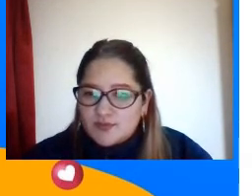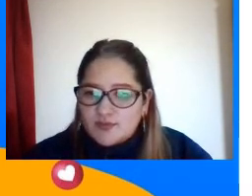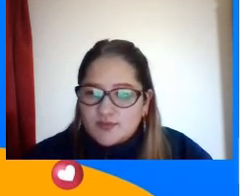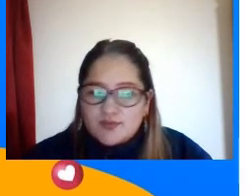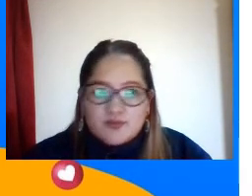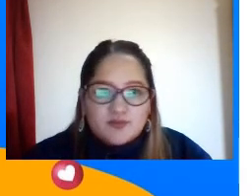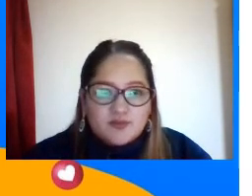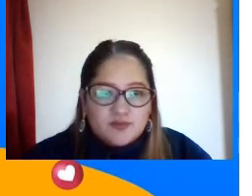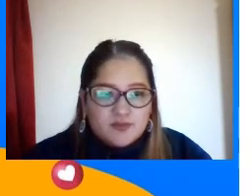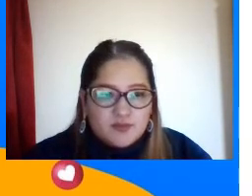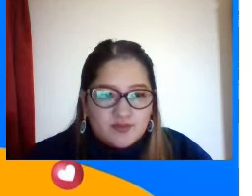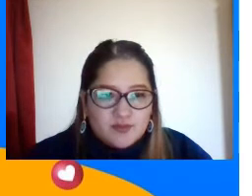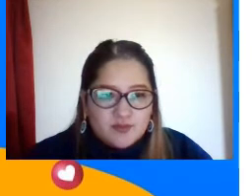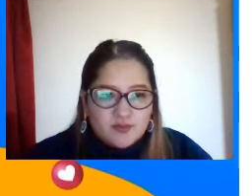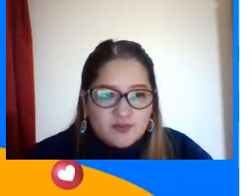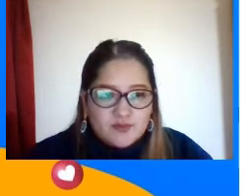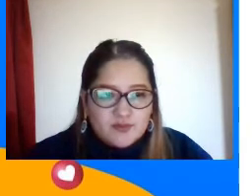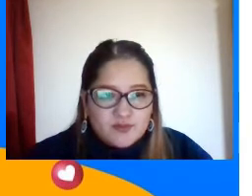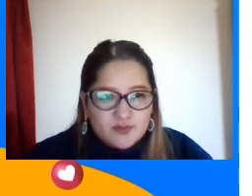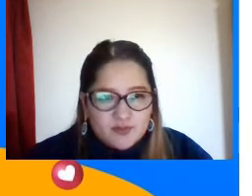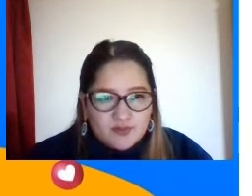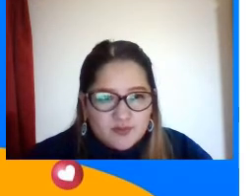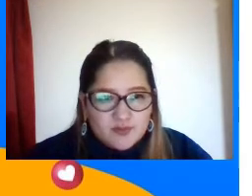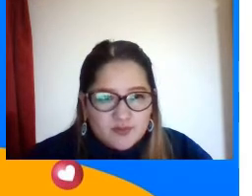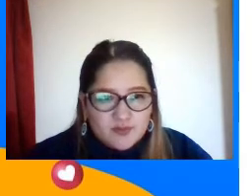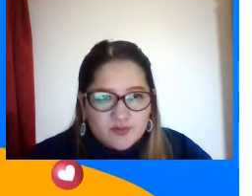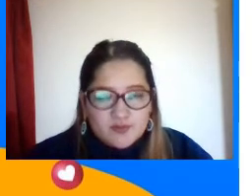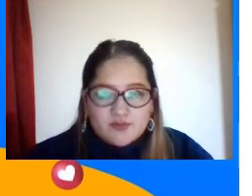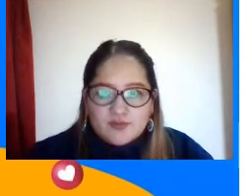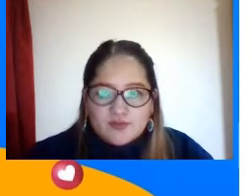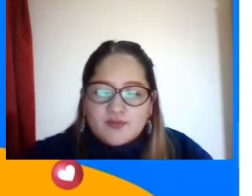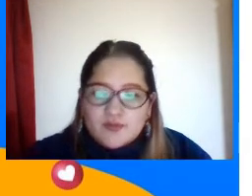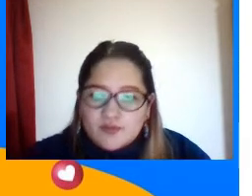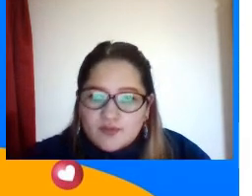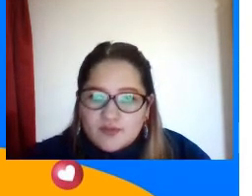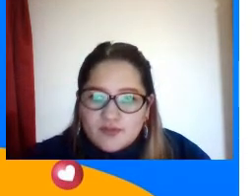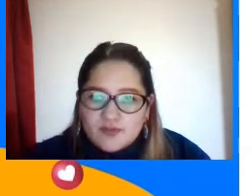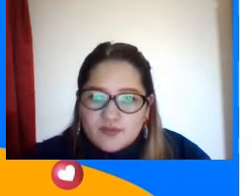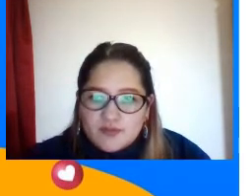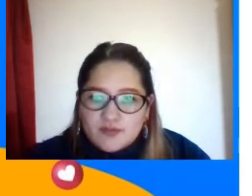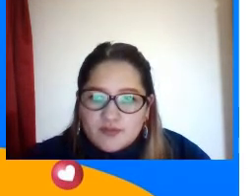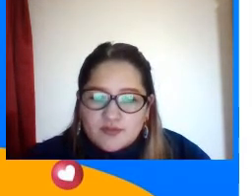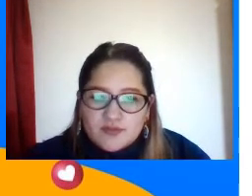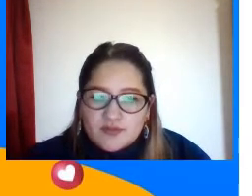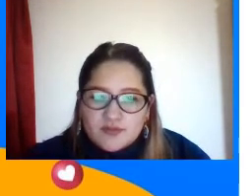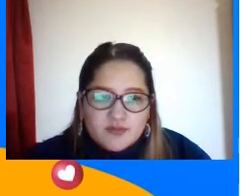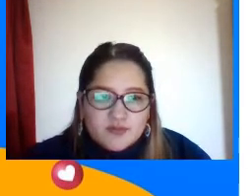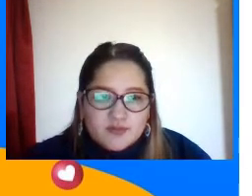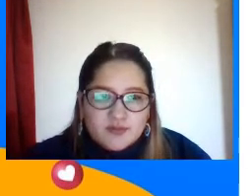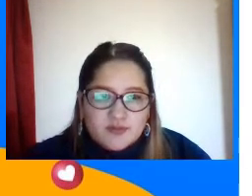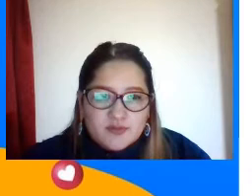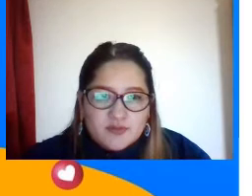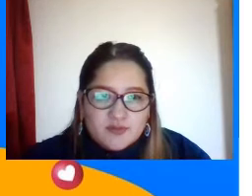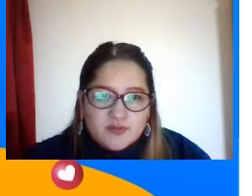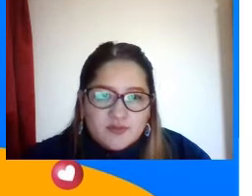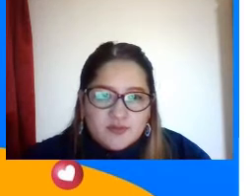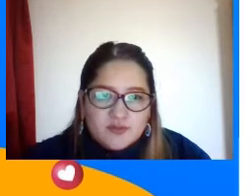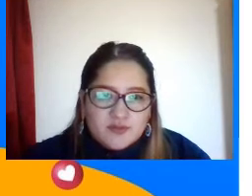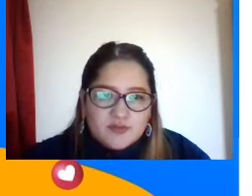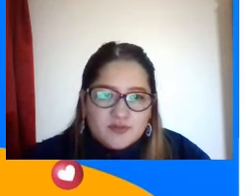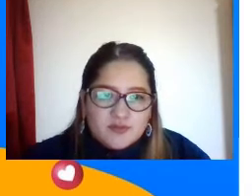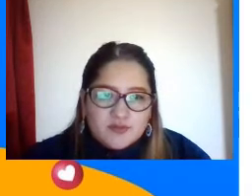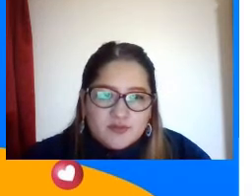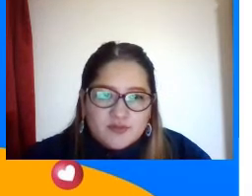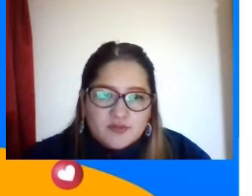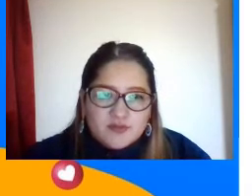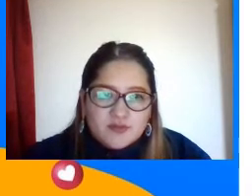Comenzaron las termales Entonces la gente También se desplazaba Hacia las termales Y eso también Pues